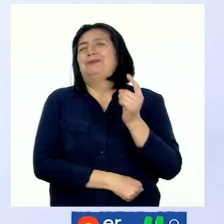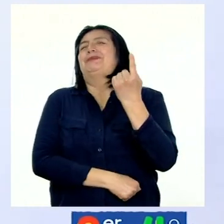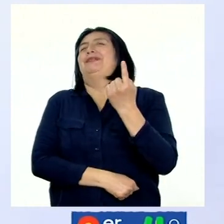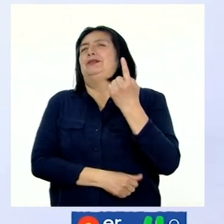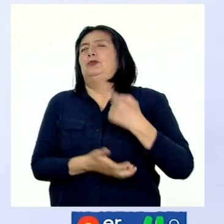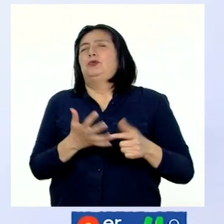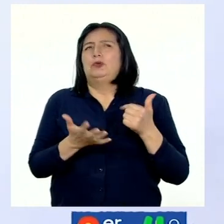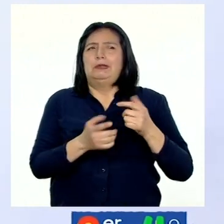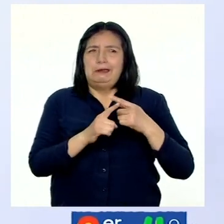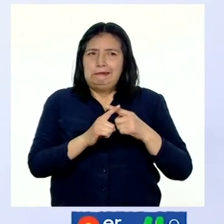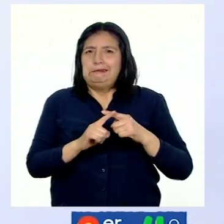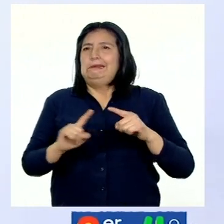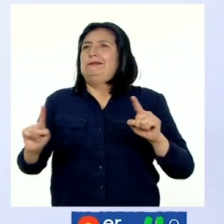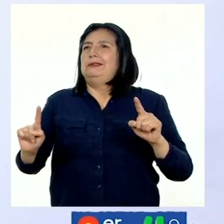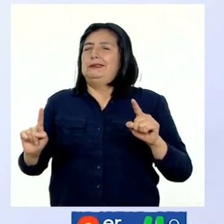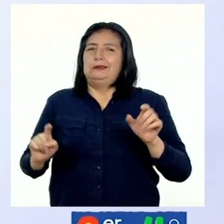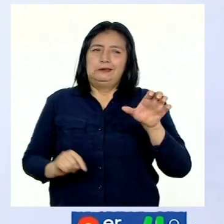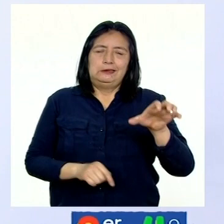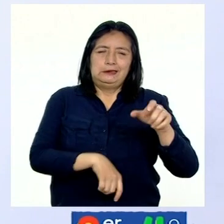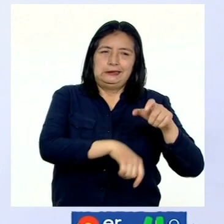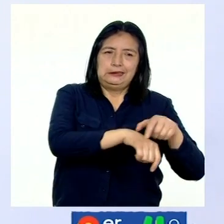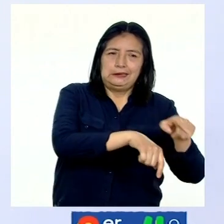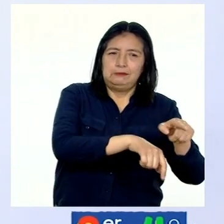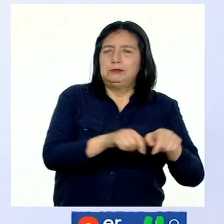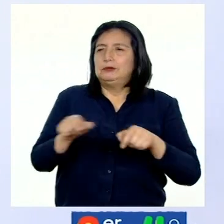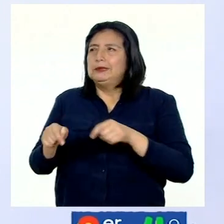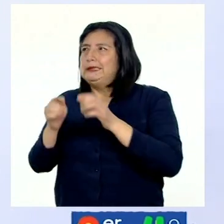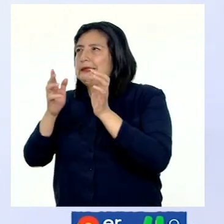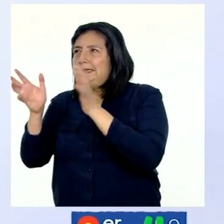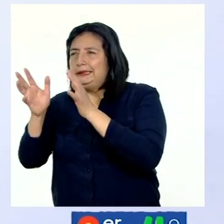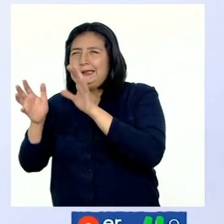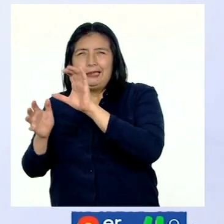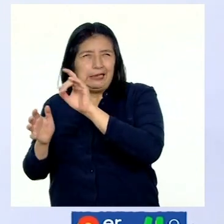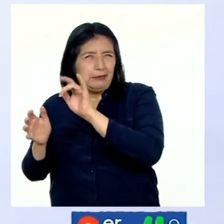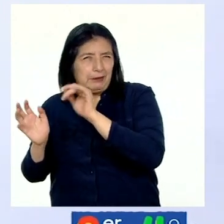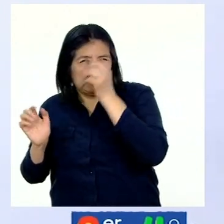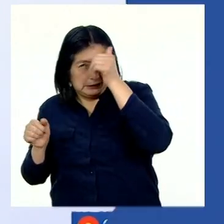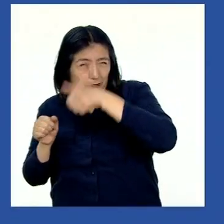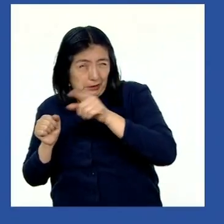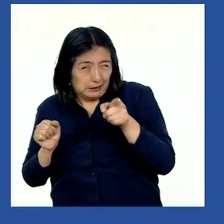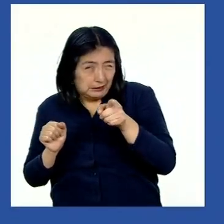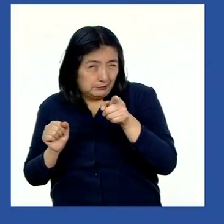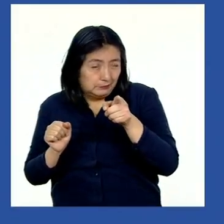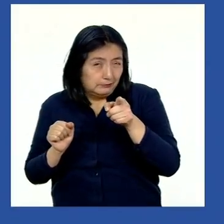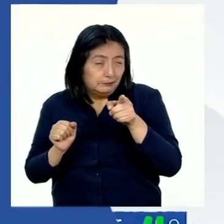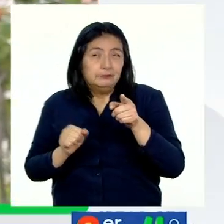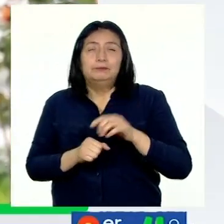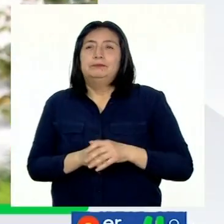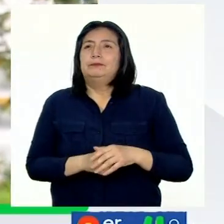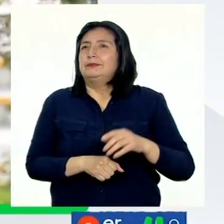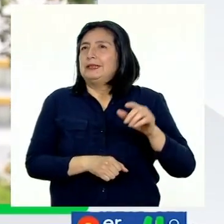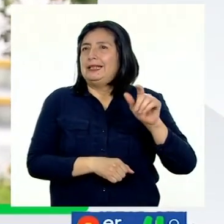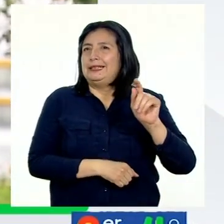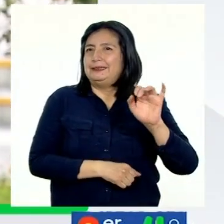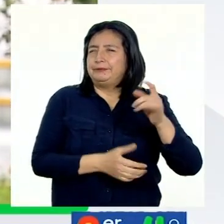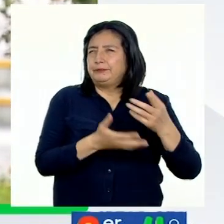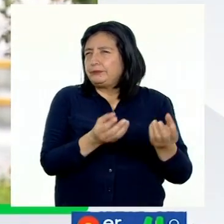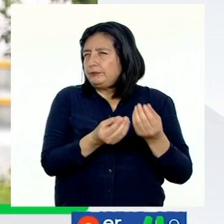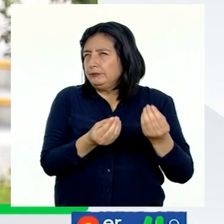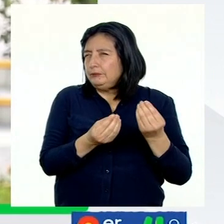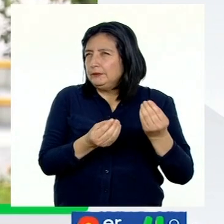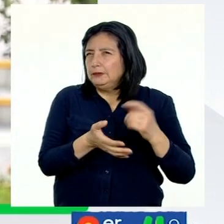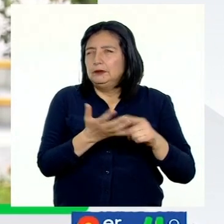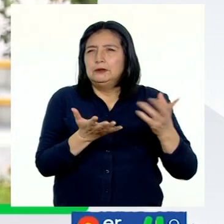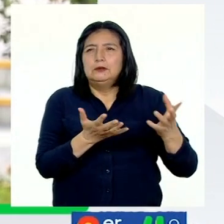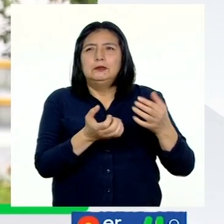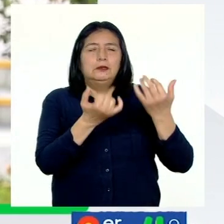cuál es la diferencia entre tiempo y clima. ¿Lo recuerdan? Repasemoslo. El tiempo se define como las